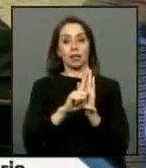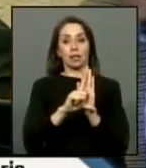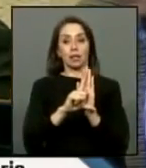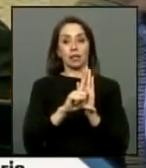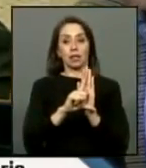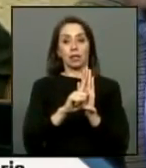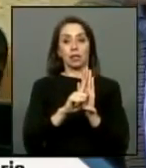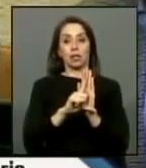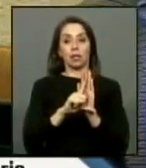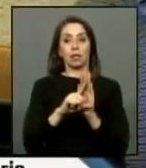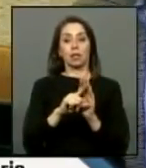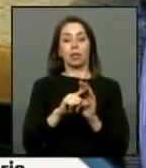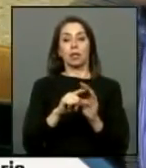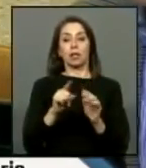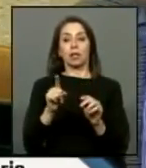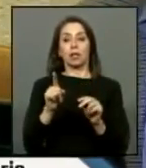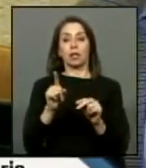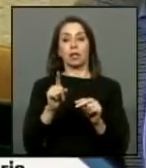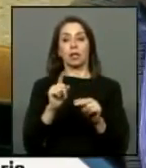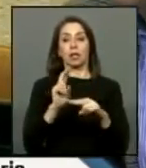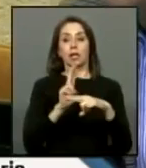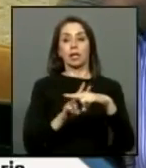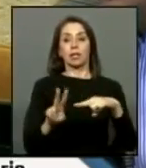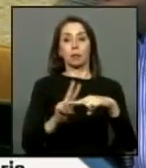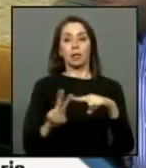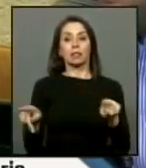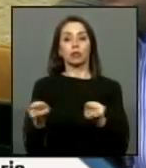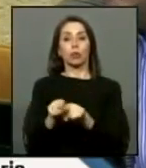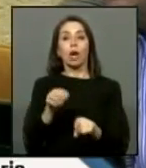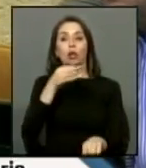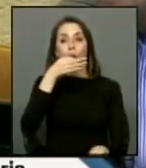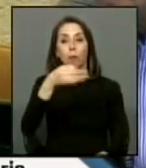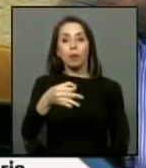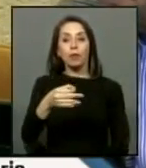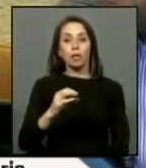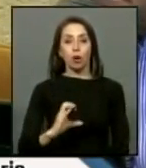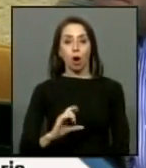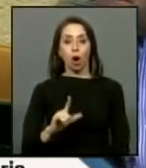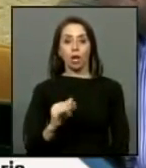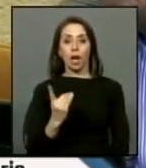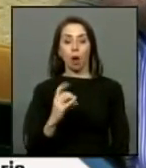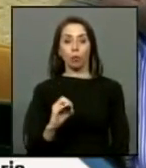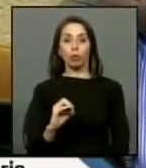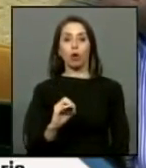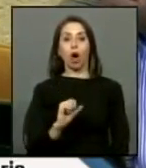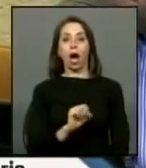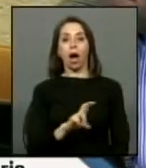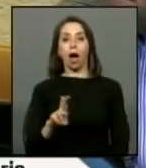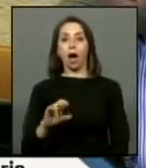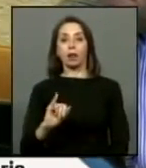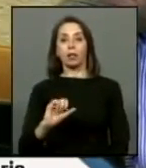la reparación tal como la planteaba Claudio Arregada